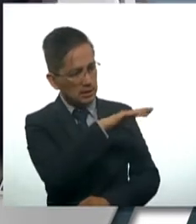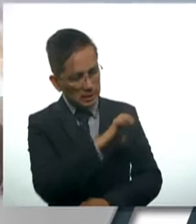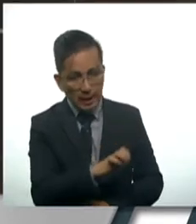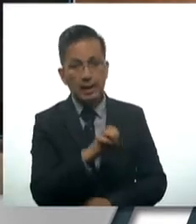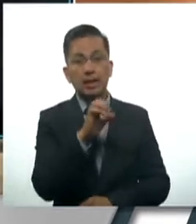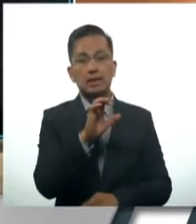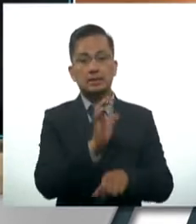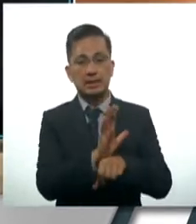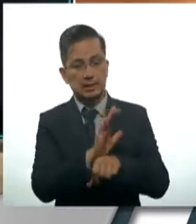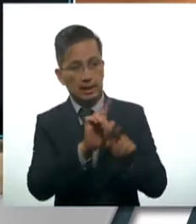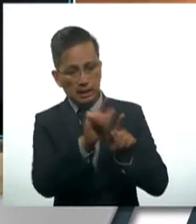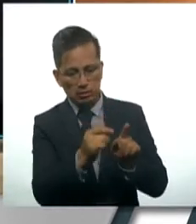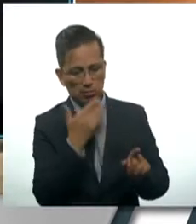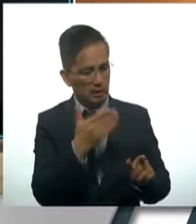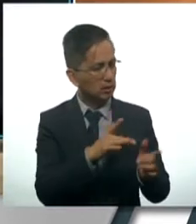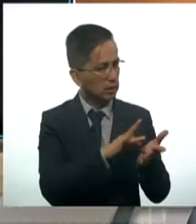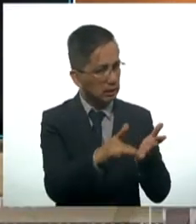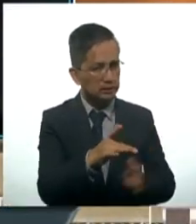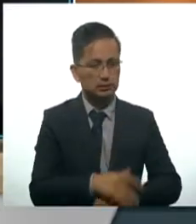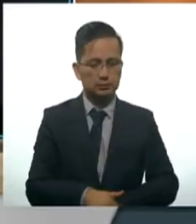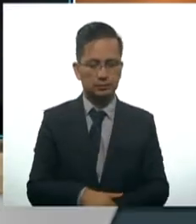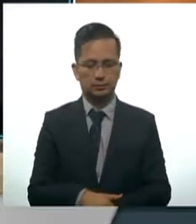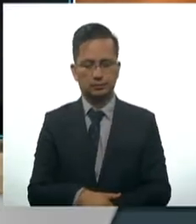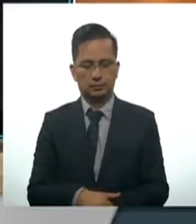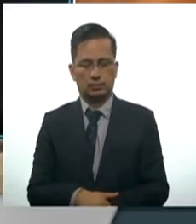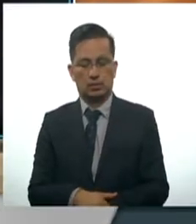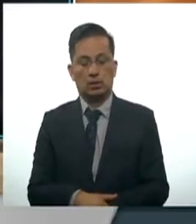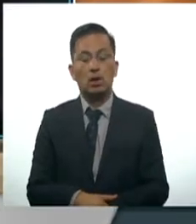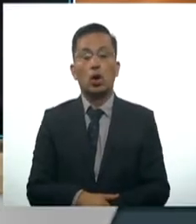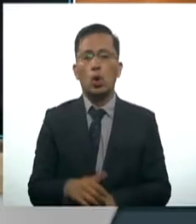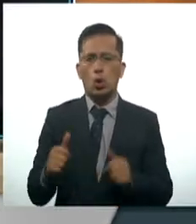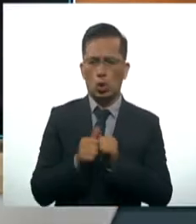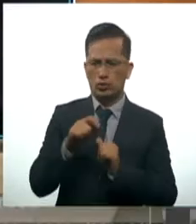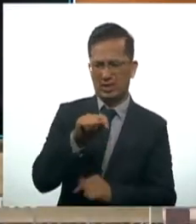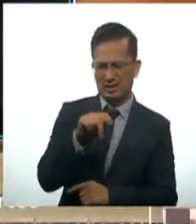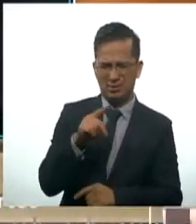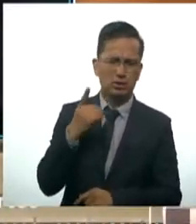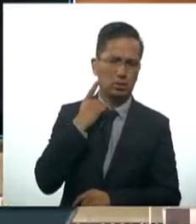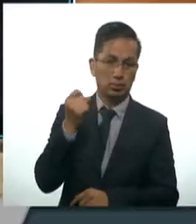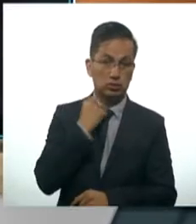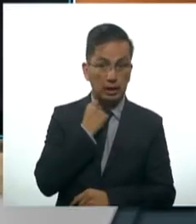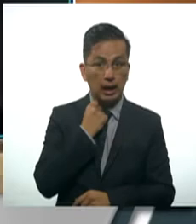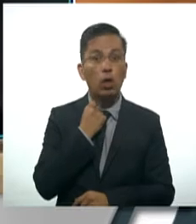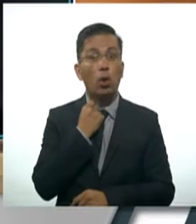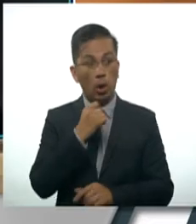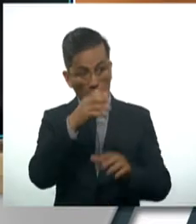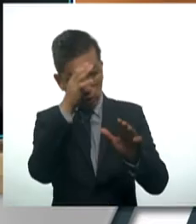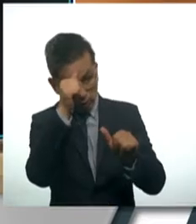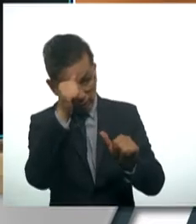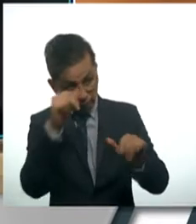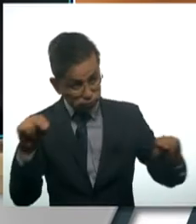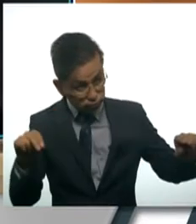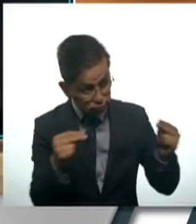Nacional. A través del Canal del Congreso, con estos convenios de colaboración con INCINE y la Cineteca,